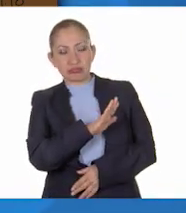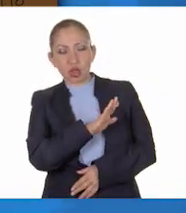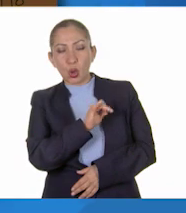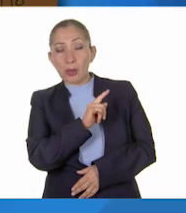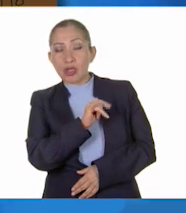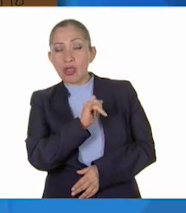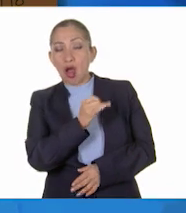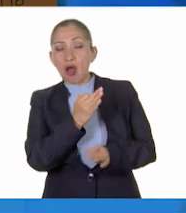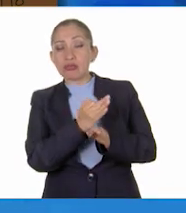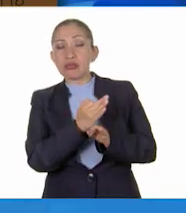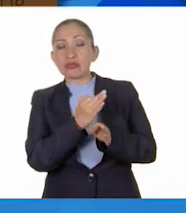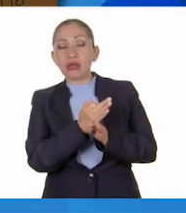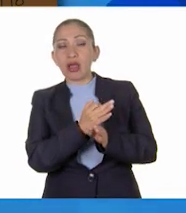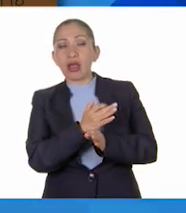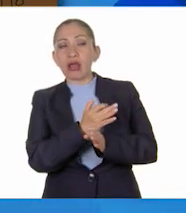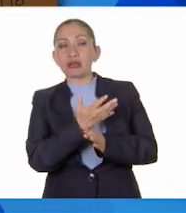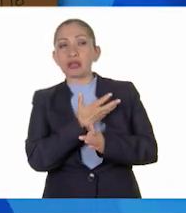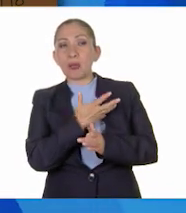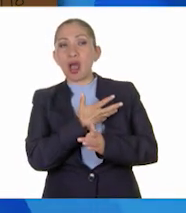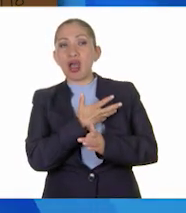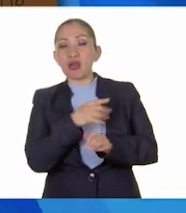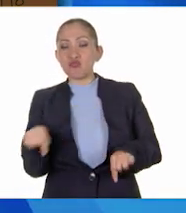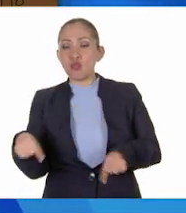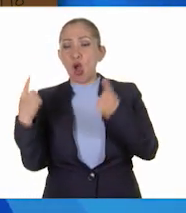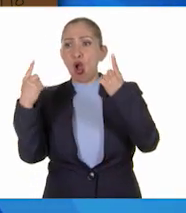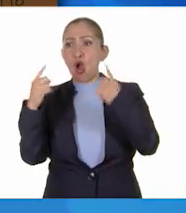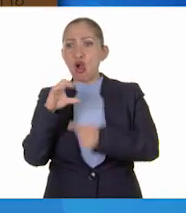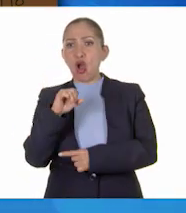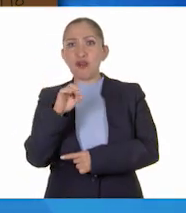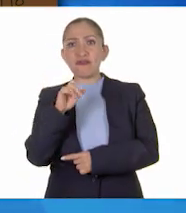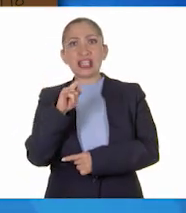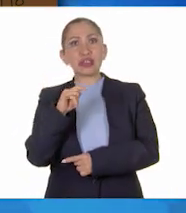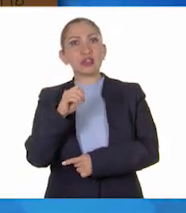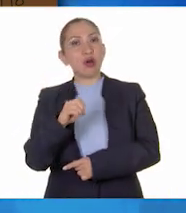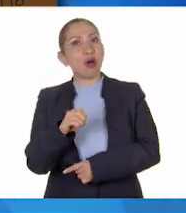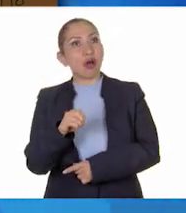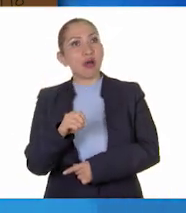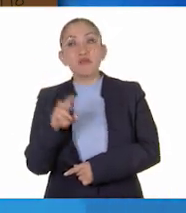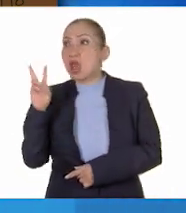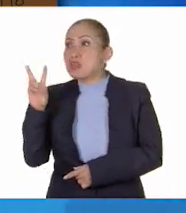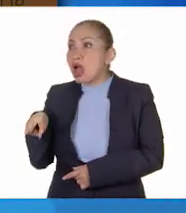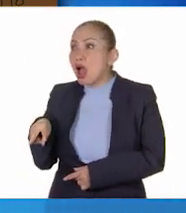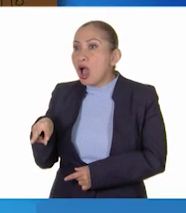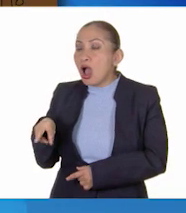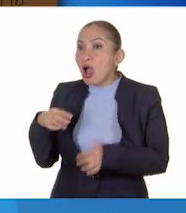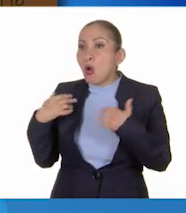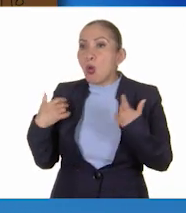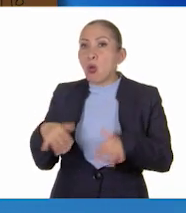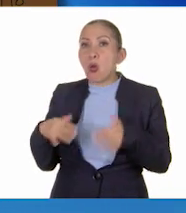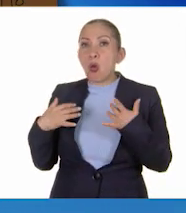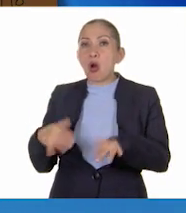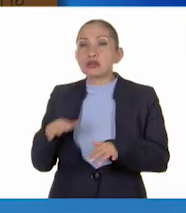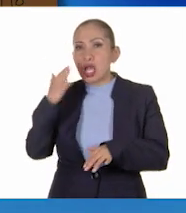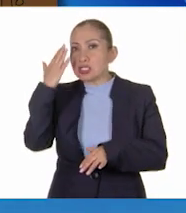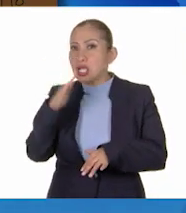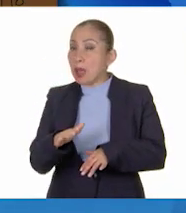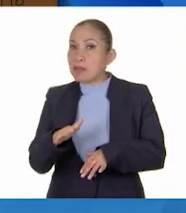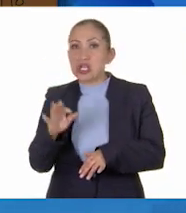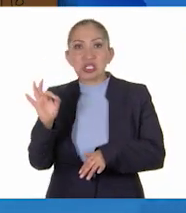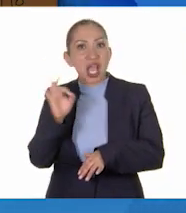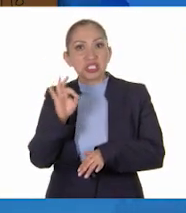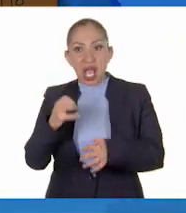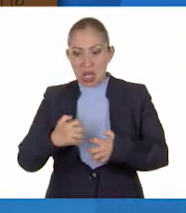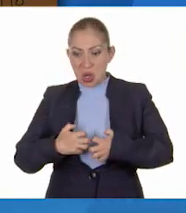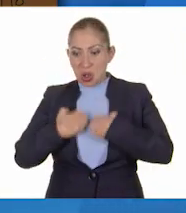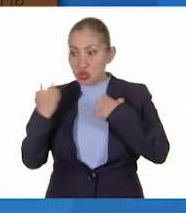¡Estamos ante un... ¡Conflicto! ¡Conflicto! ¡Es cierto, Jimenita! Y ya sabes que si nos